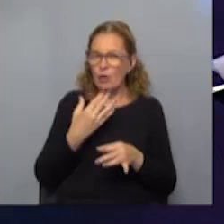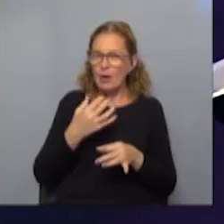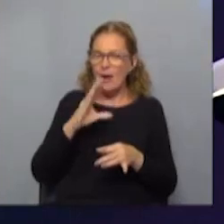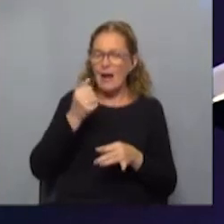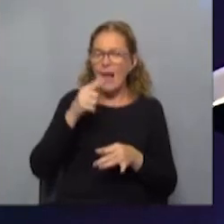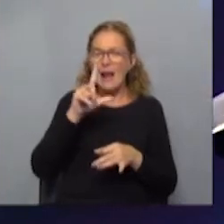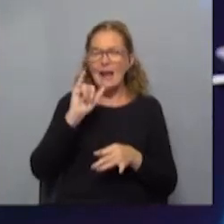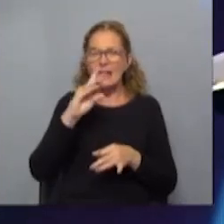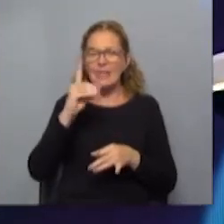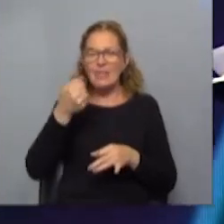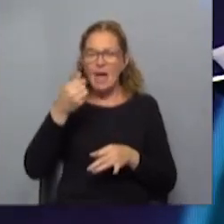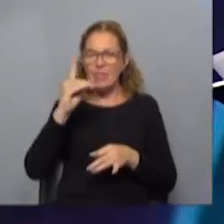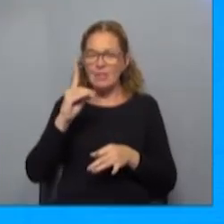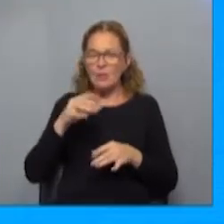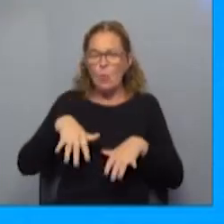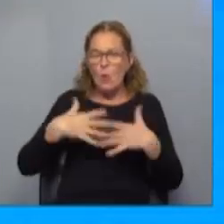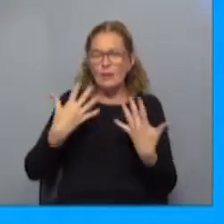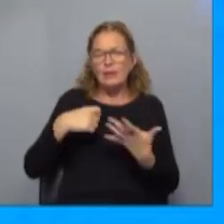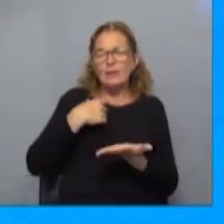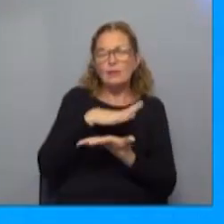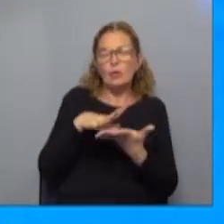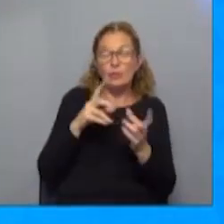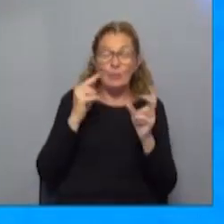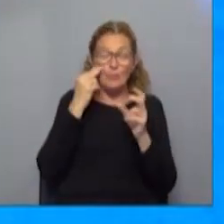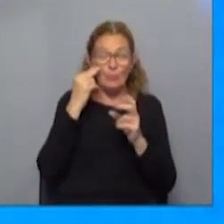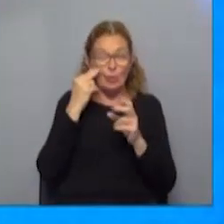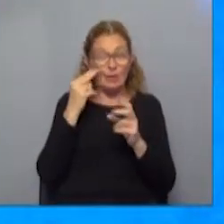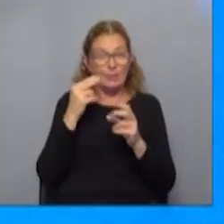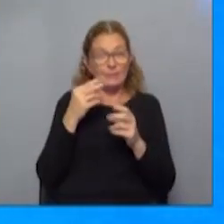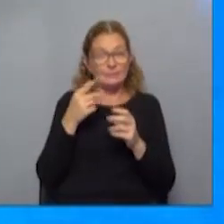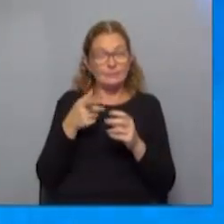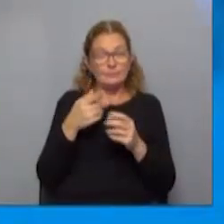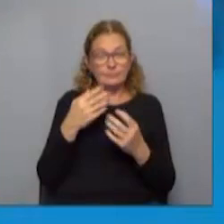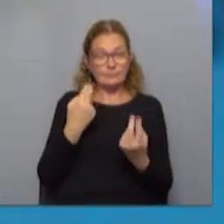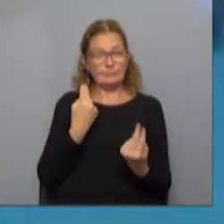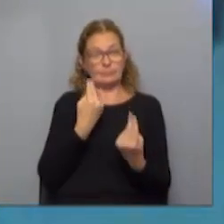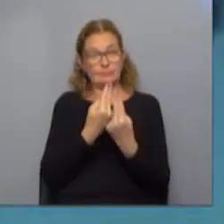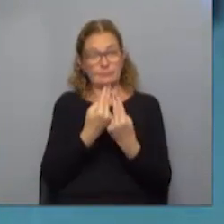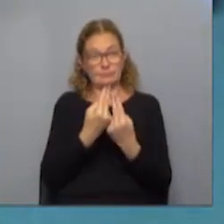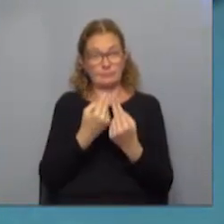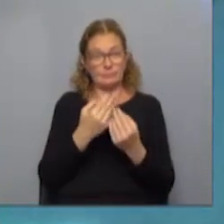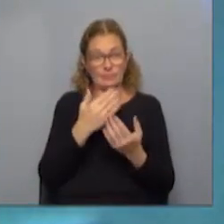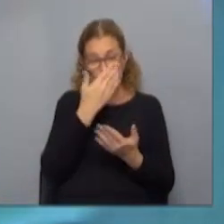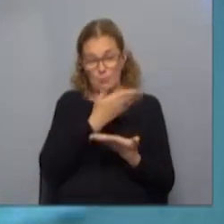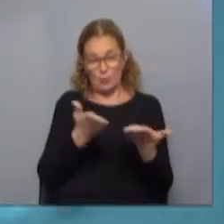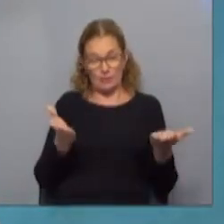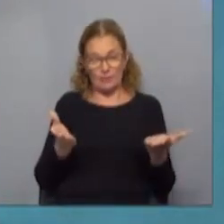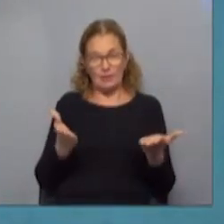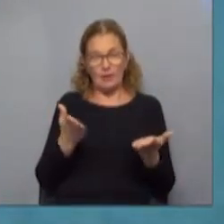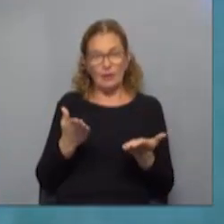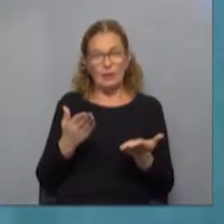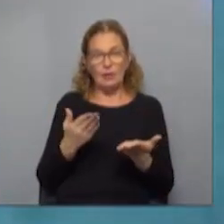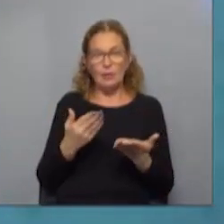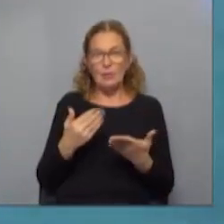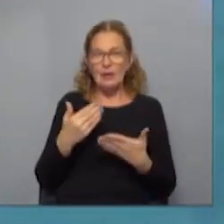Y cualquier situación de crisis de repente nos pone de manera descarnada frente a nuestras fortalezas y debilidades. ¿Qué nos